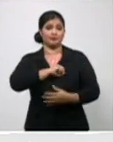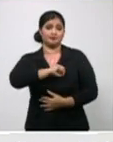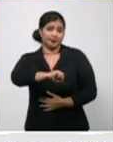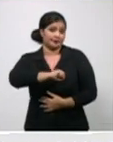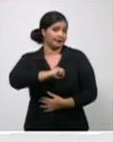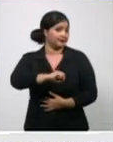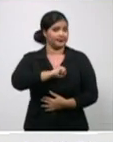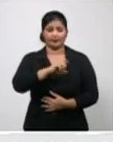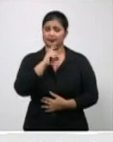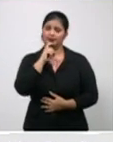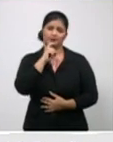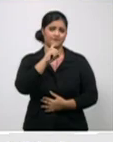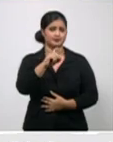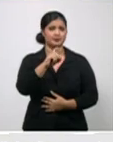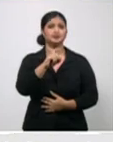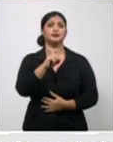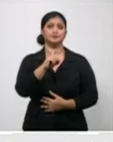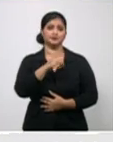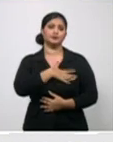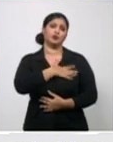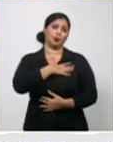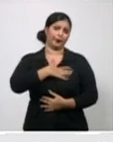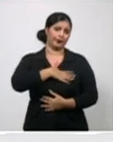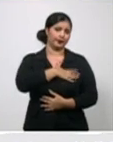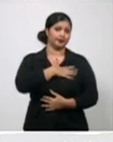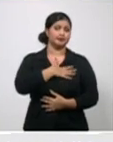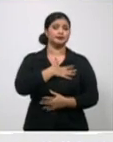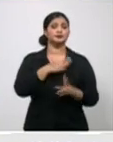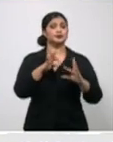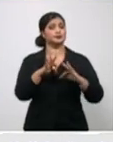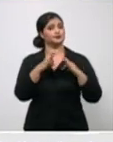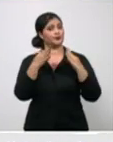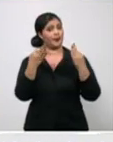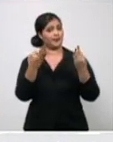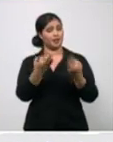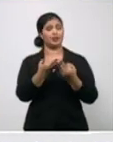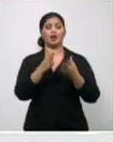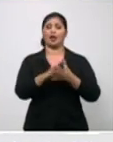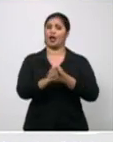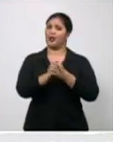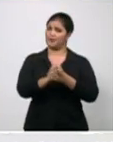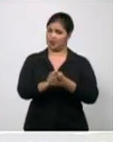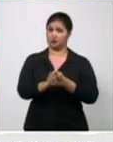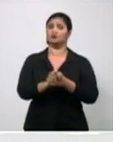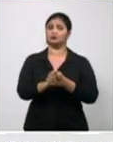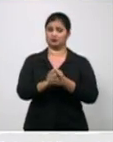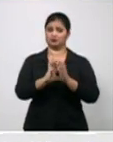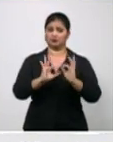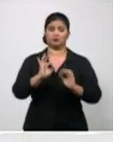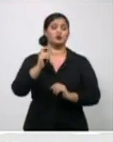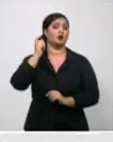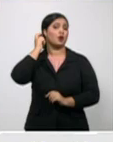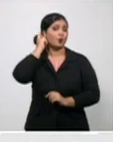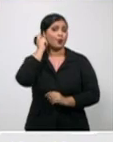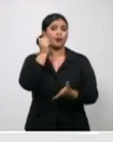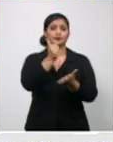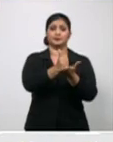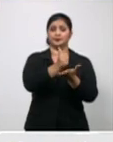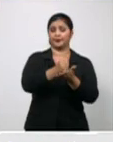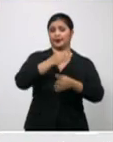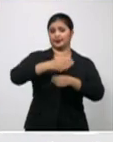Y lamentablemente fallece esta paciente de la ciudad de Santiago de Cuba. Como ven,